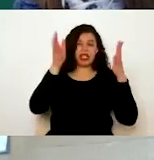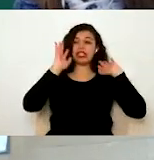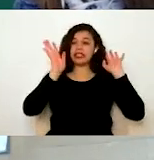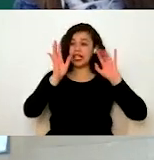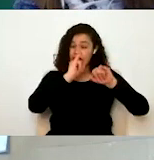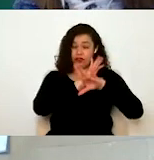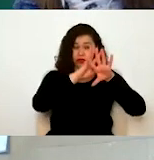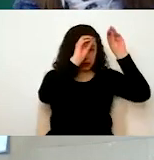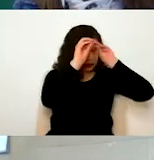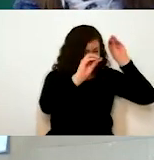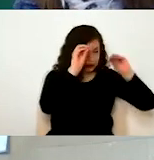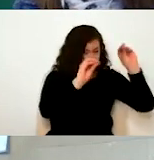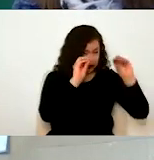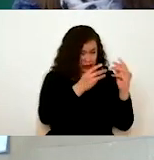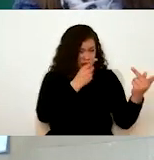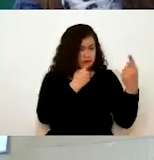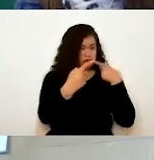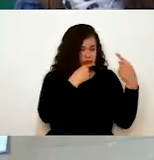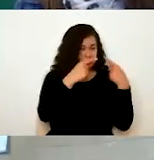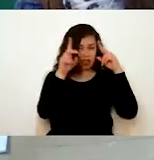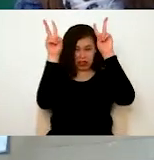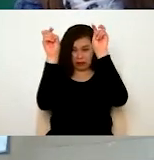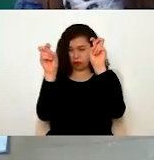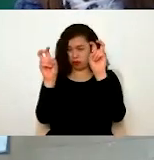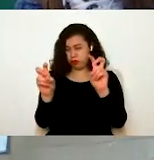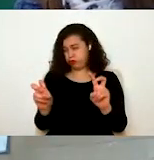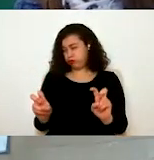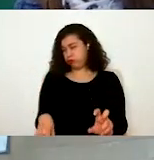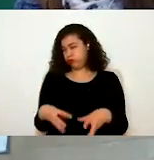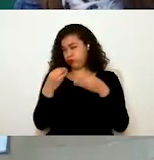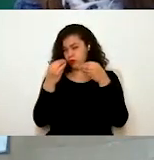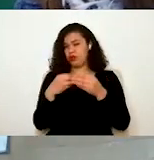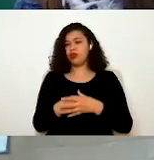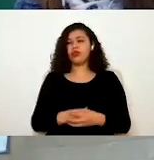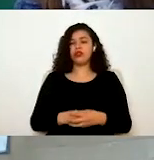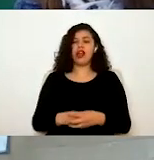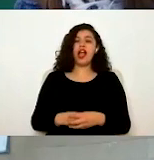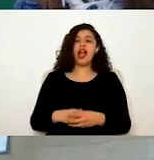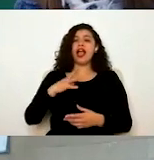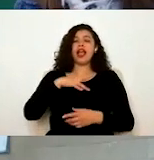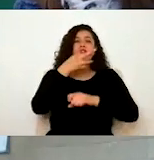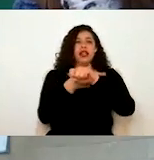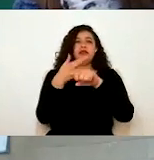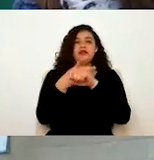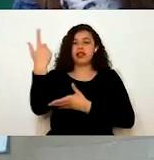con todas las áreas. Hay de todos los temas, como les decía, por ejemplo, estos son trámites internos.